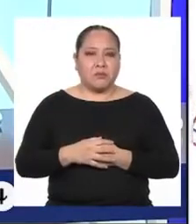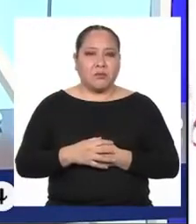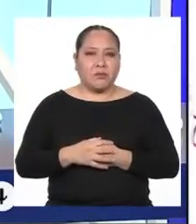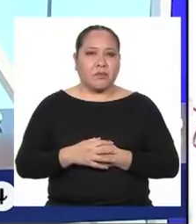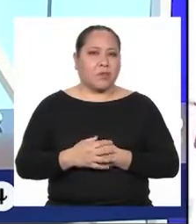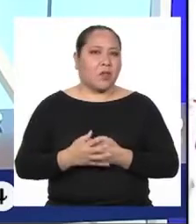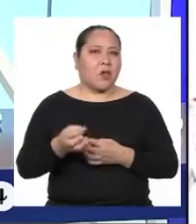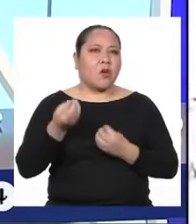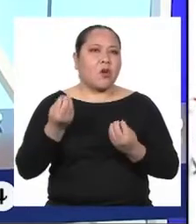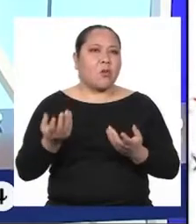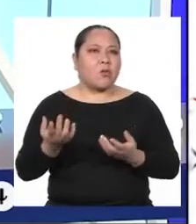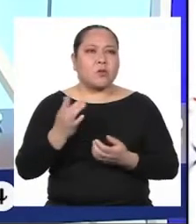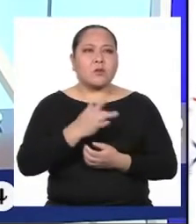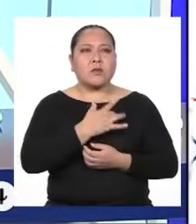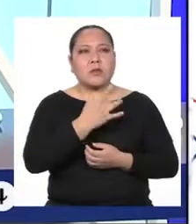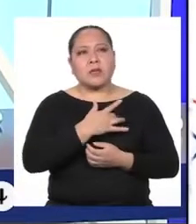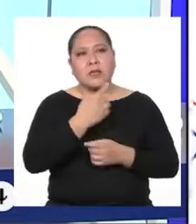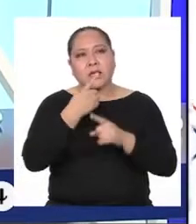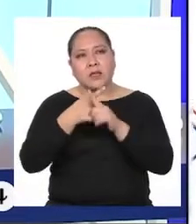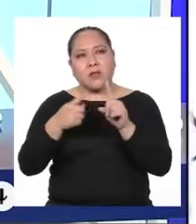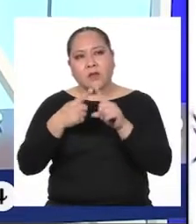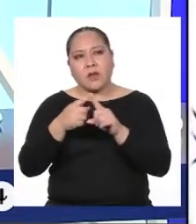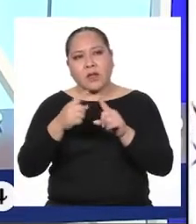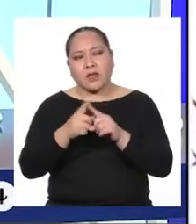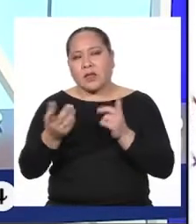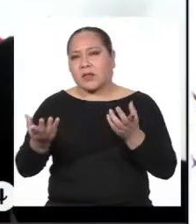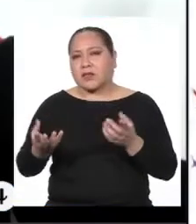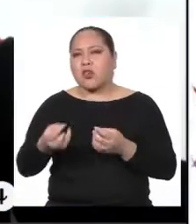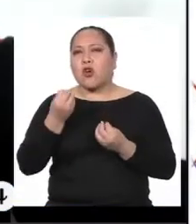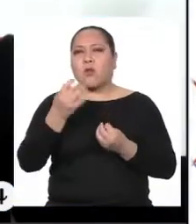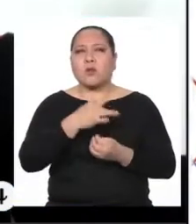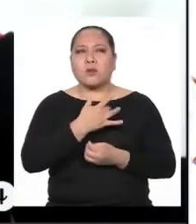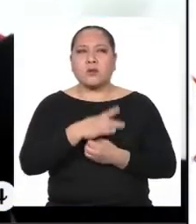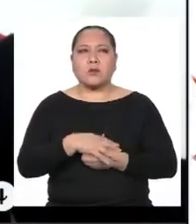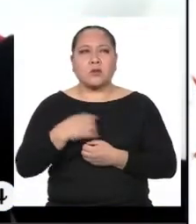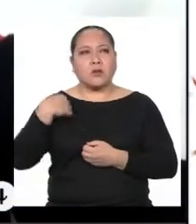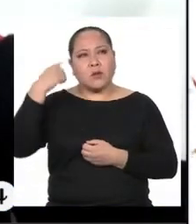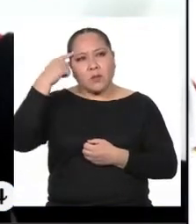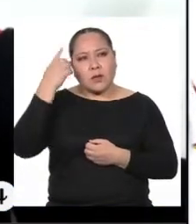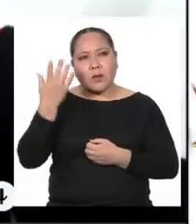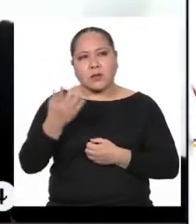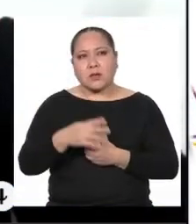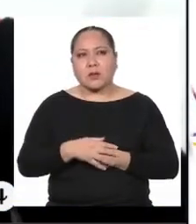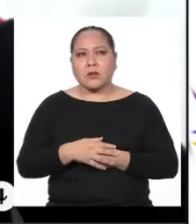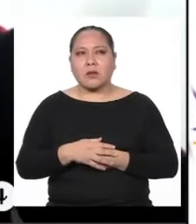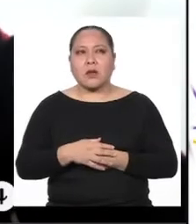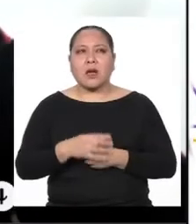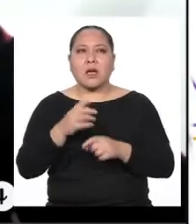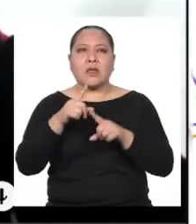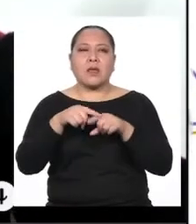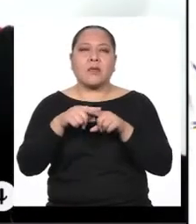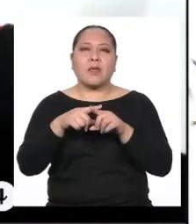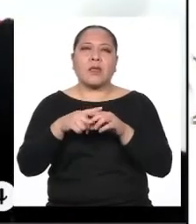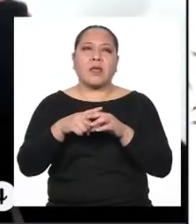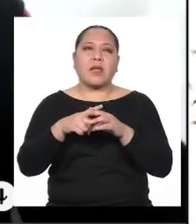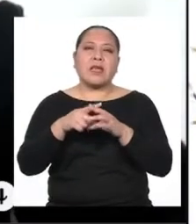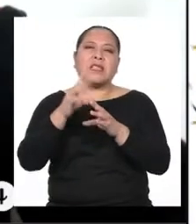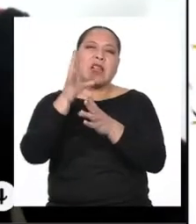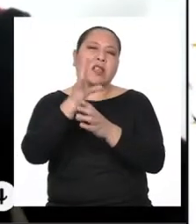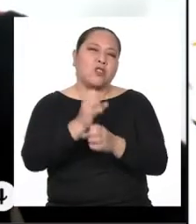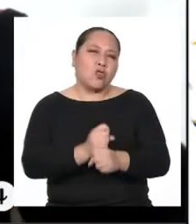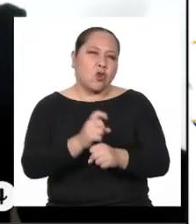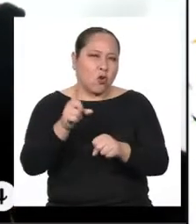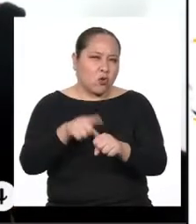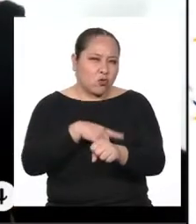qué nos podemos sentir distintos o distintas? Yo creo que es por las tradiciones, costumbres o culturas